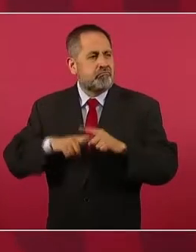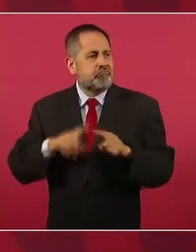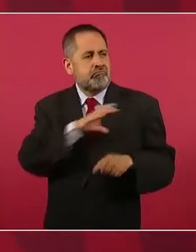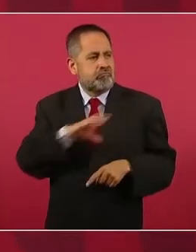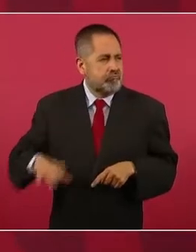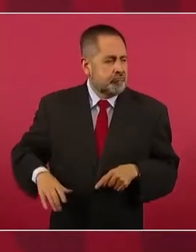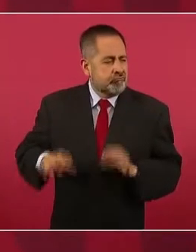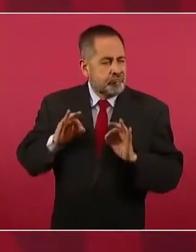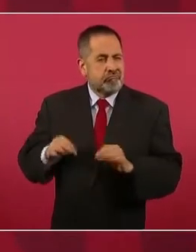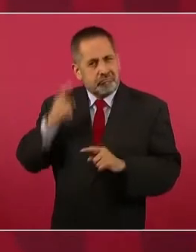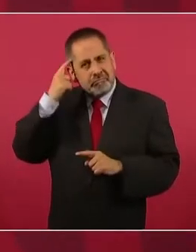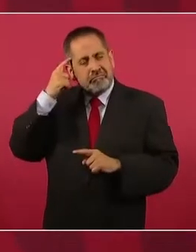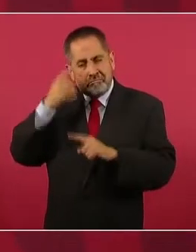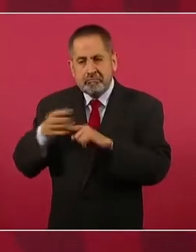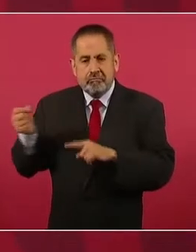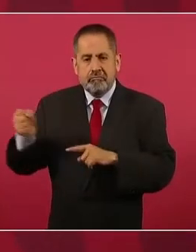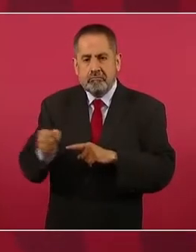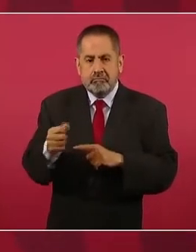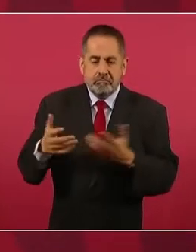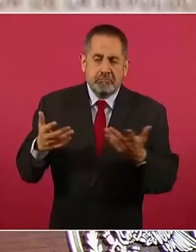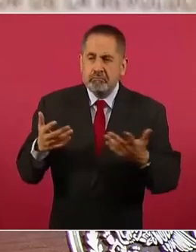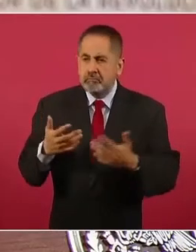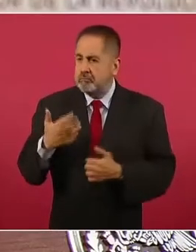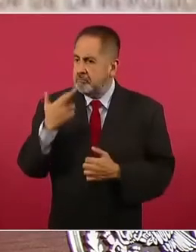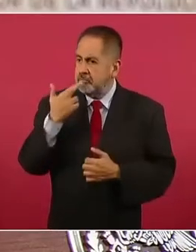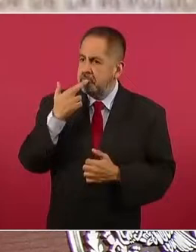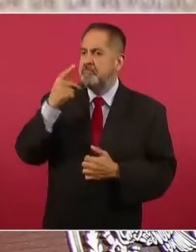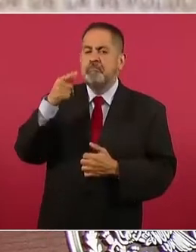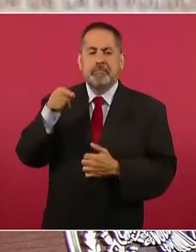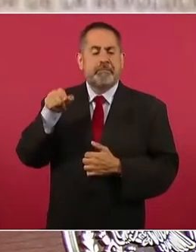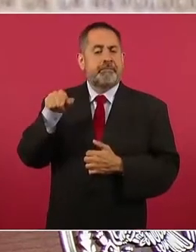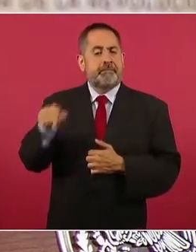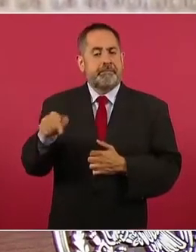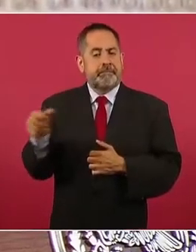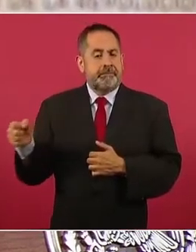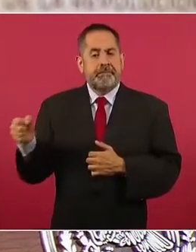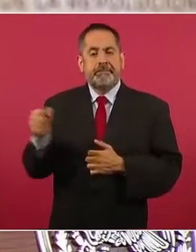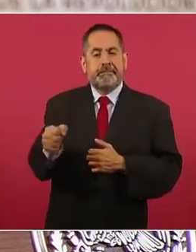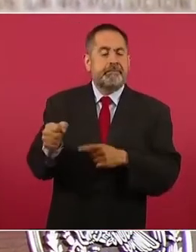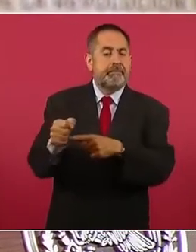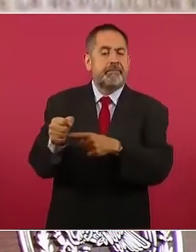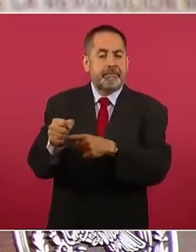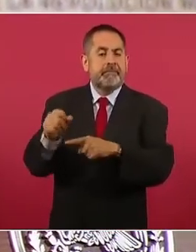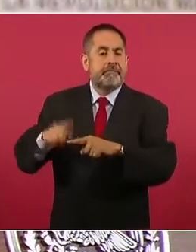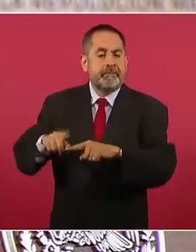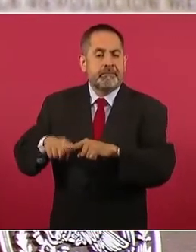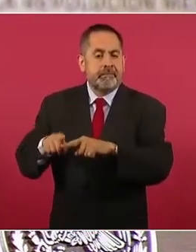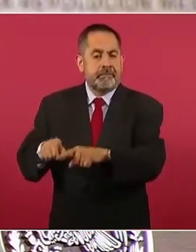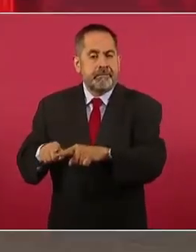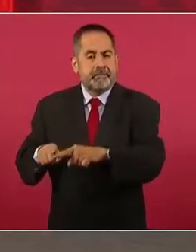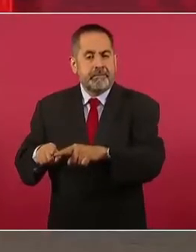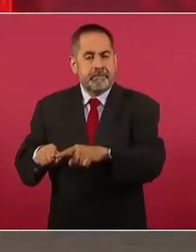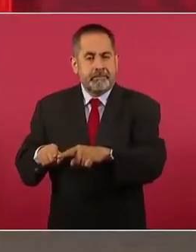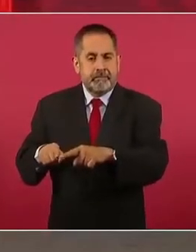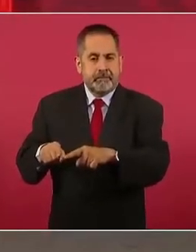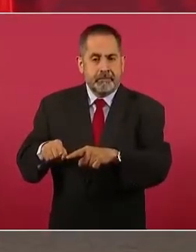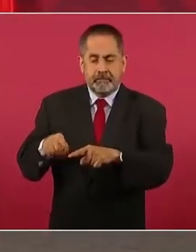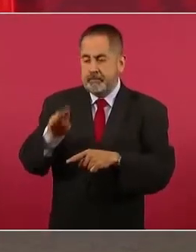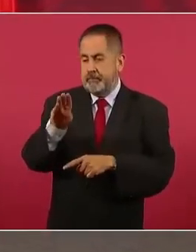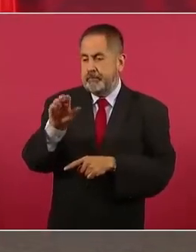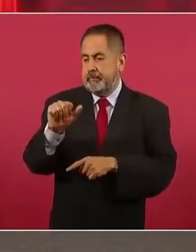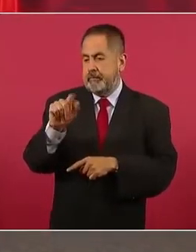candidato. ¿Qué mejor candidato que el maestro Batis,